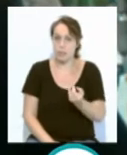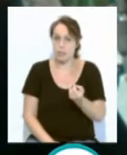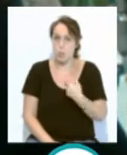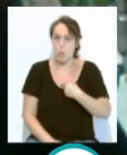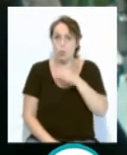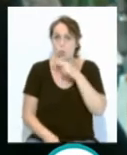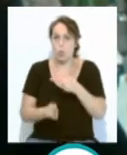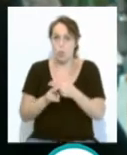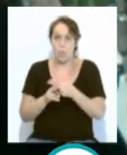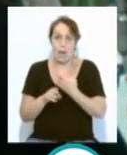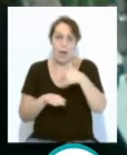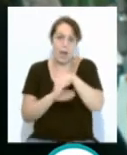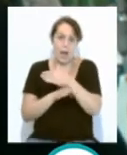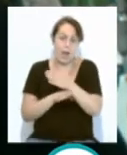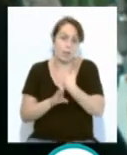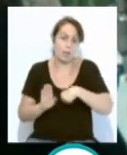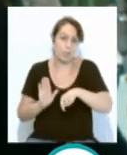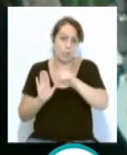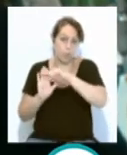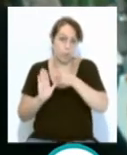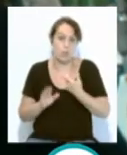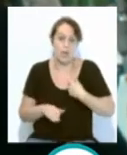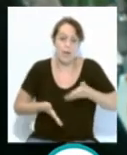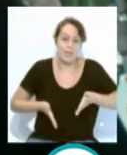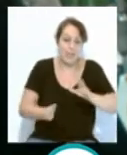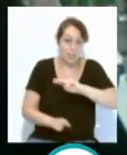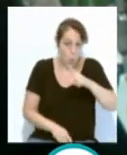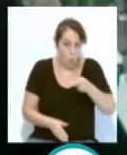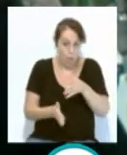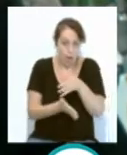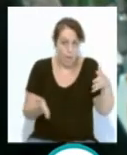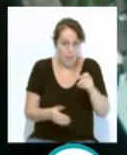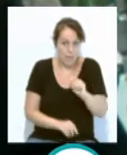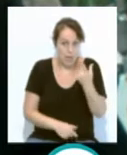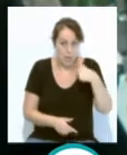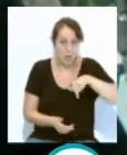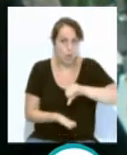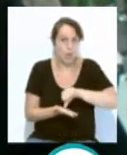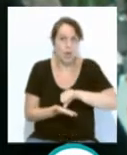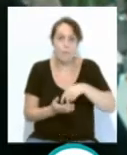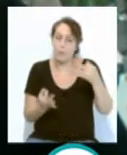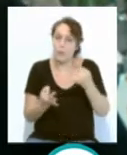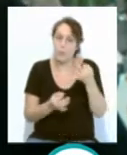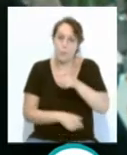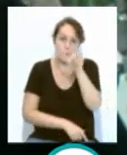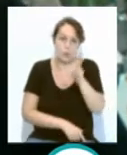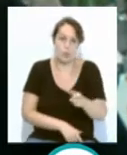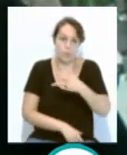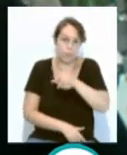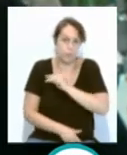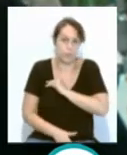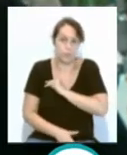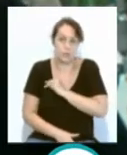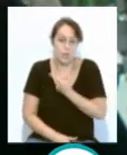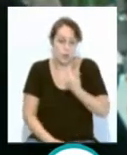una calle, en este caso una avenida, la segunda avenida más grande de la ciudad, debe ser alguien que se lo merezca, alguien,